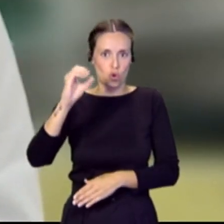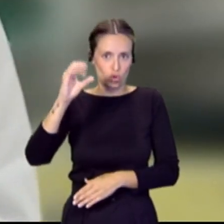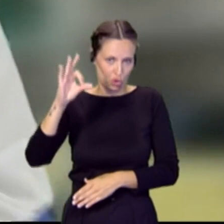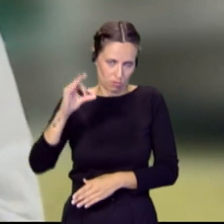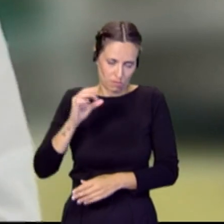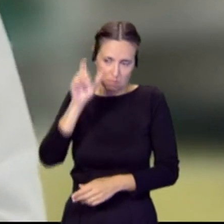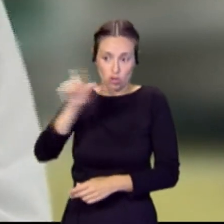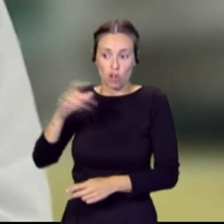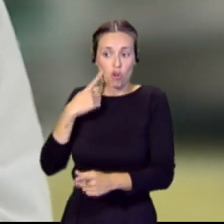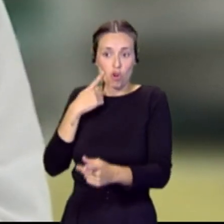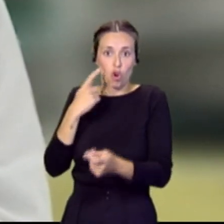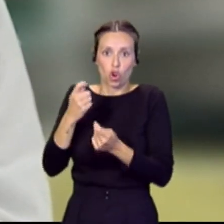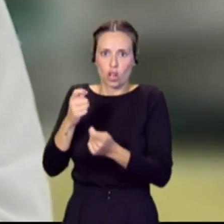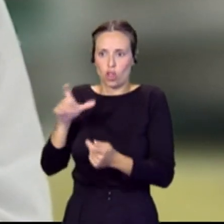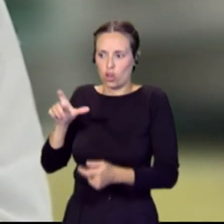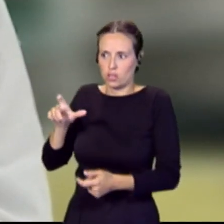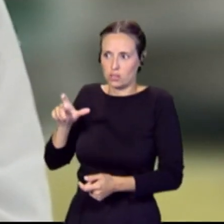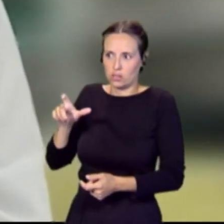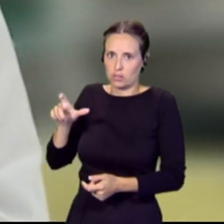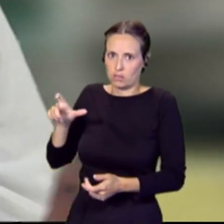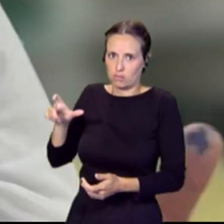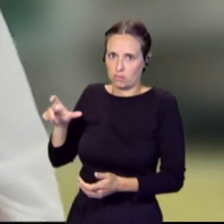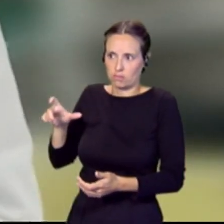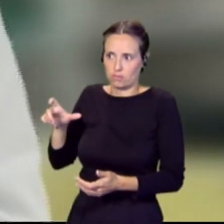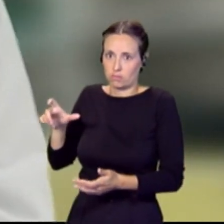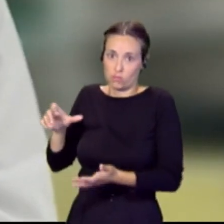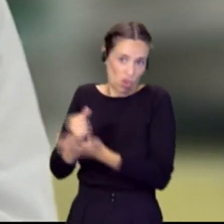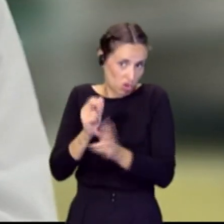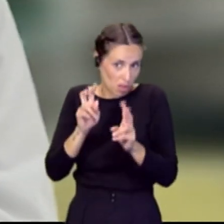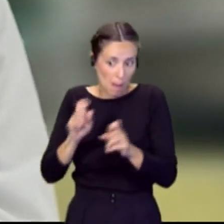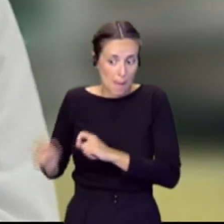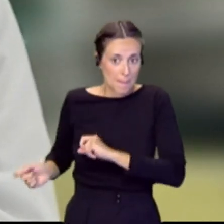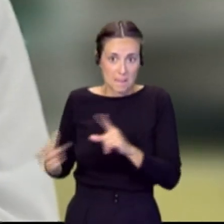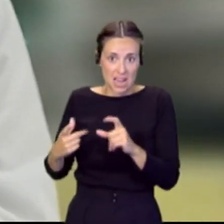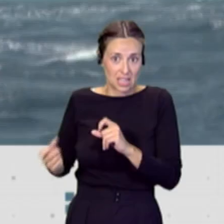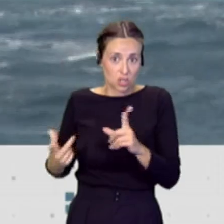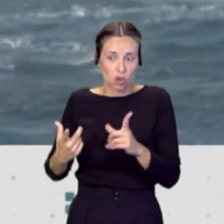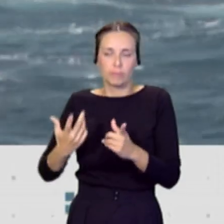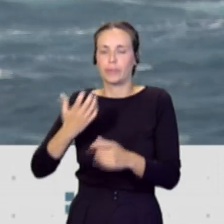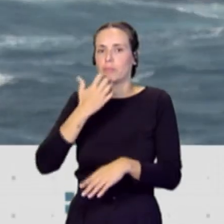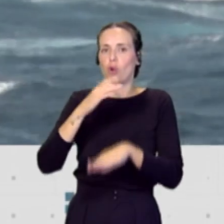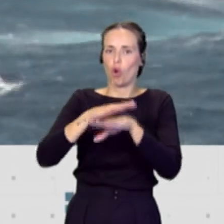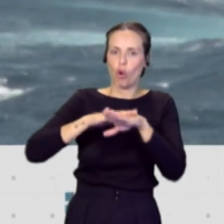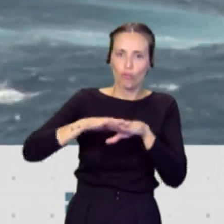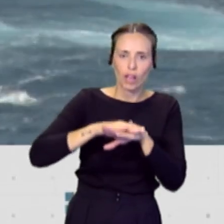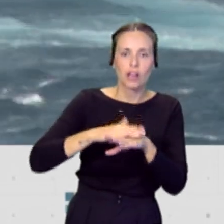de la migración efectiva, la migración de gobierno, el 112,